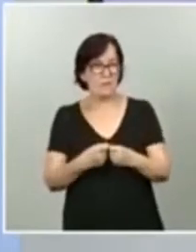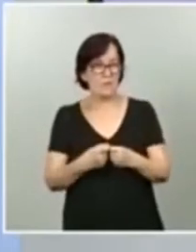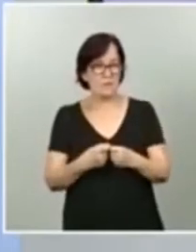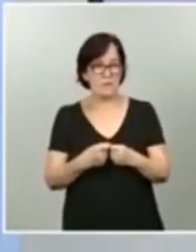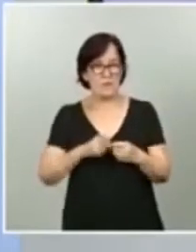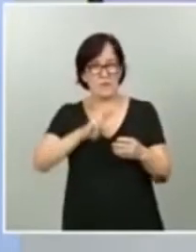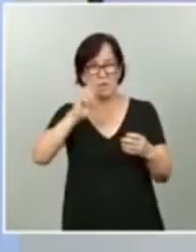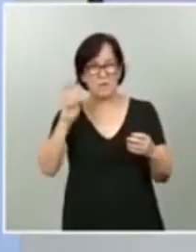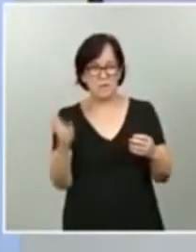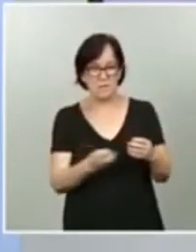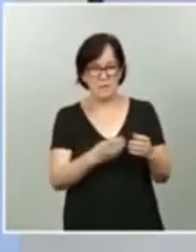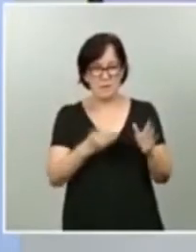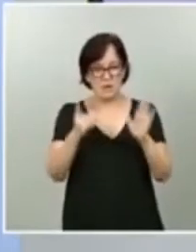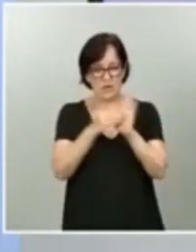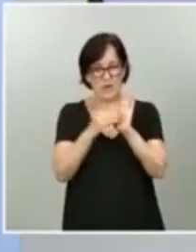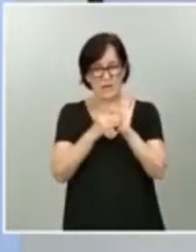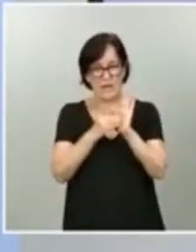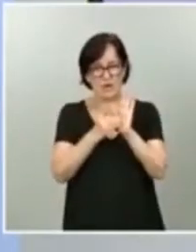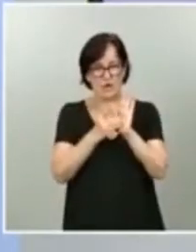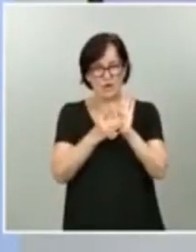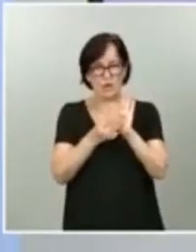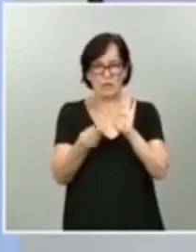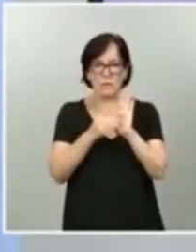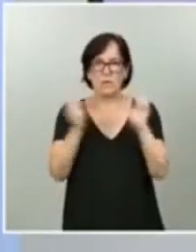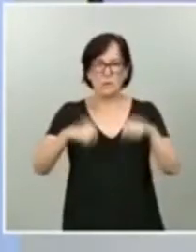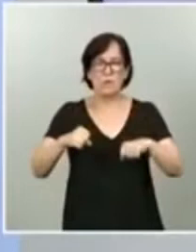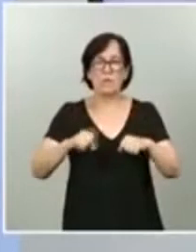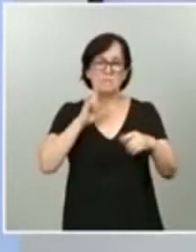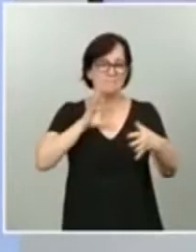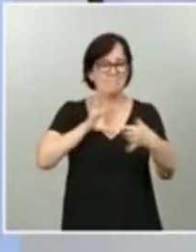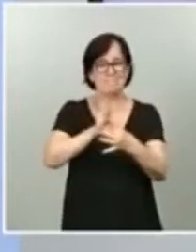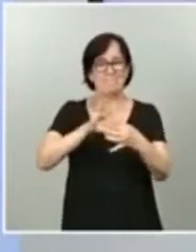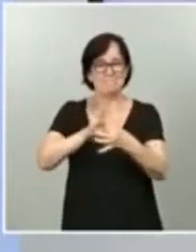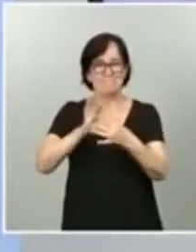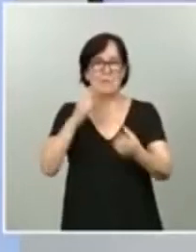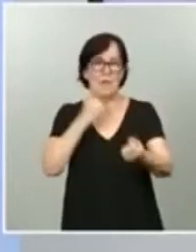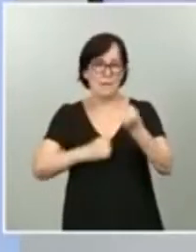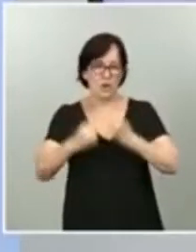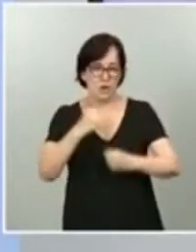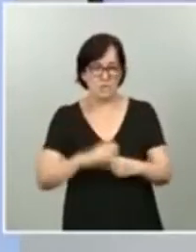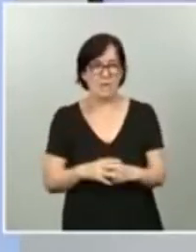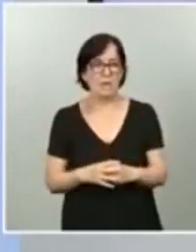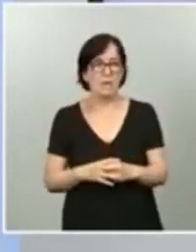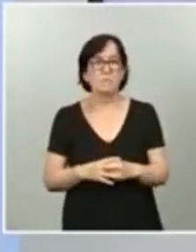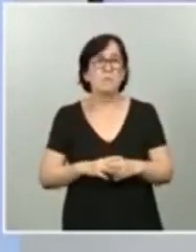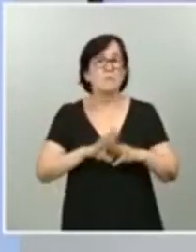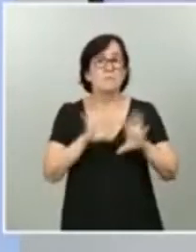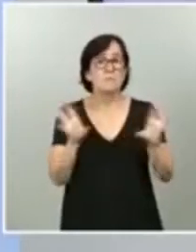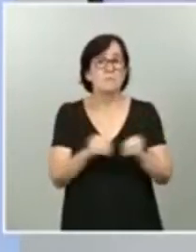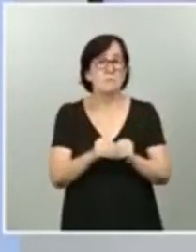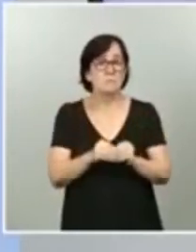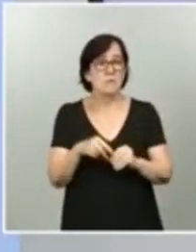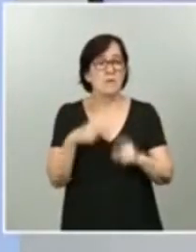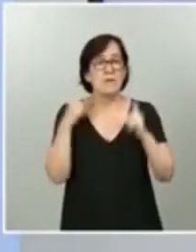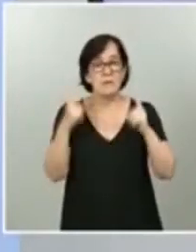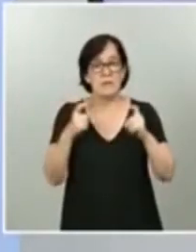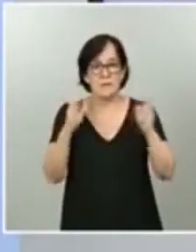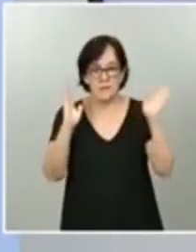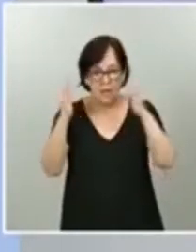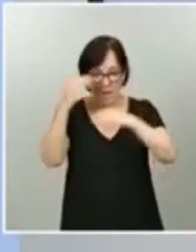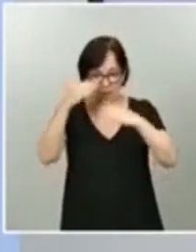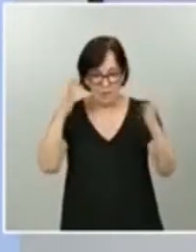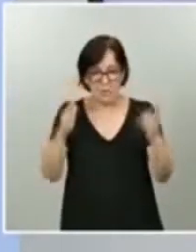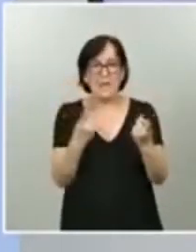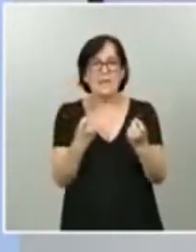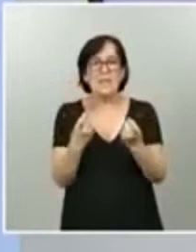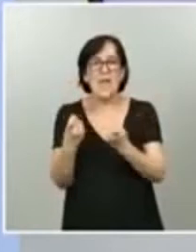decretos, todos ellos que tenían que ver con economía, porque, en definitiva, hemos tratado de atender sus necesidades